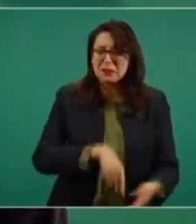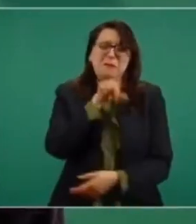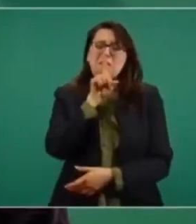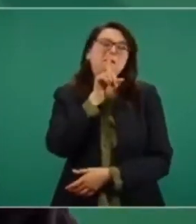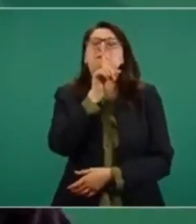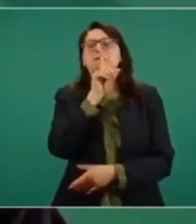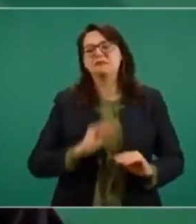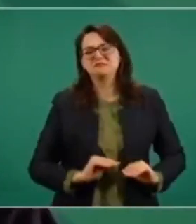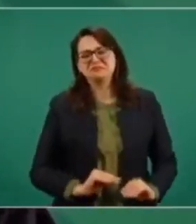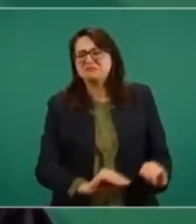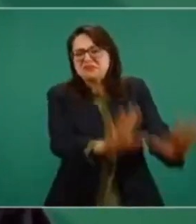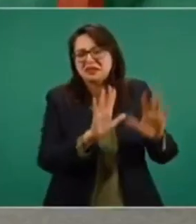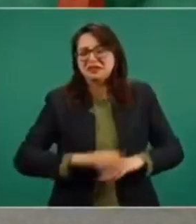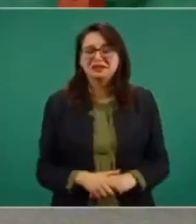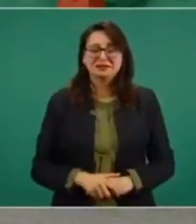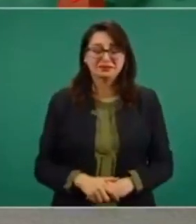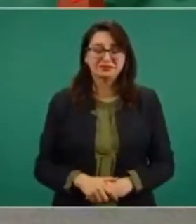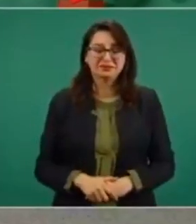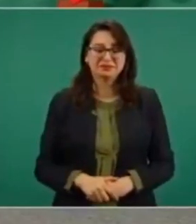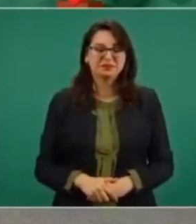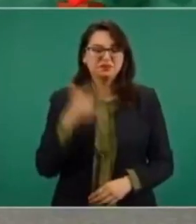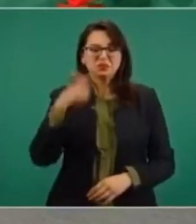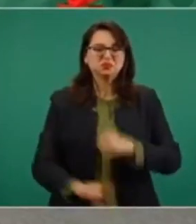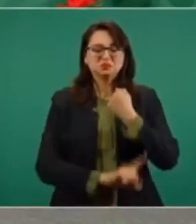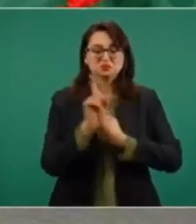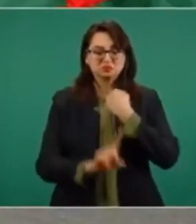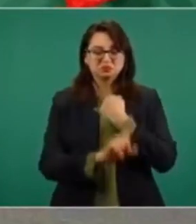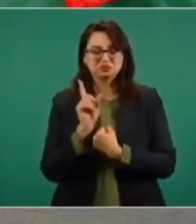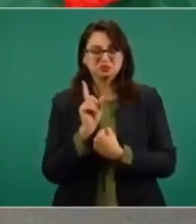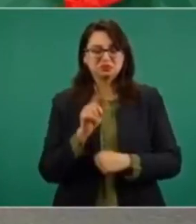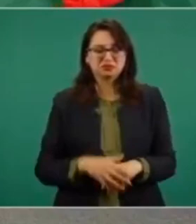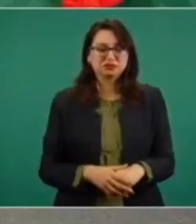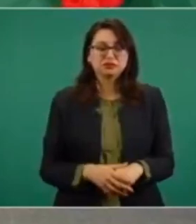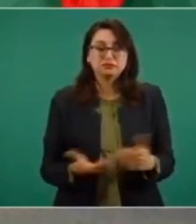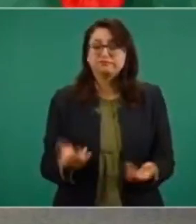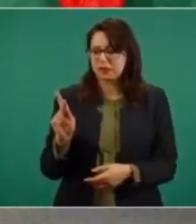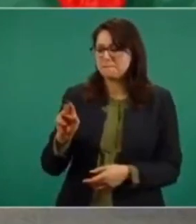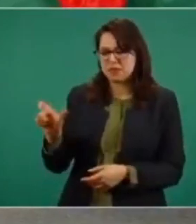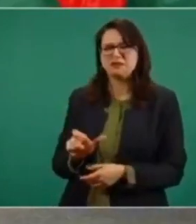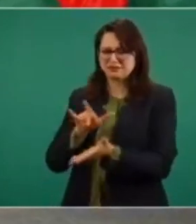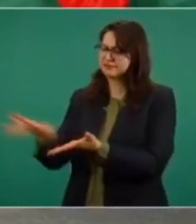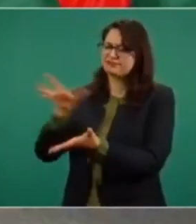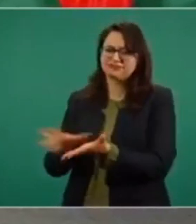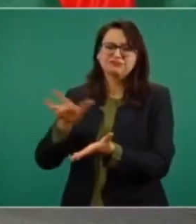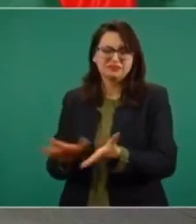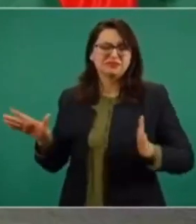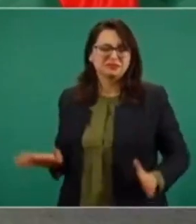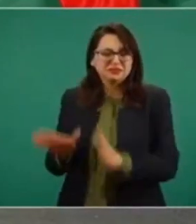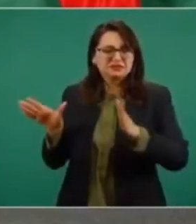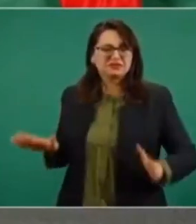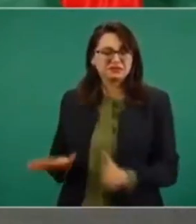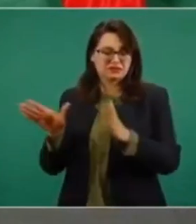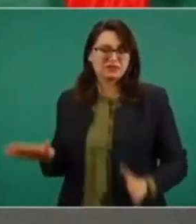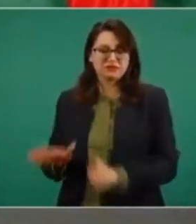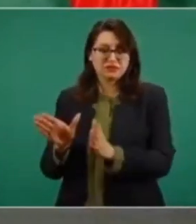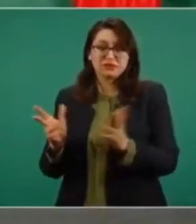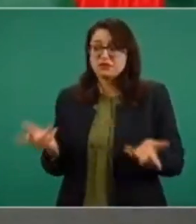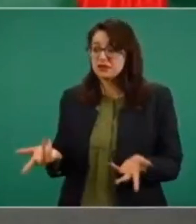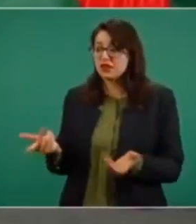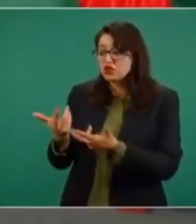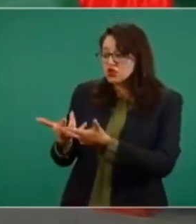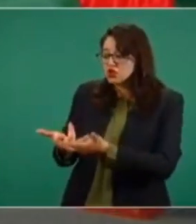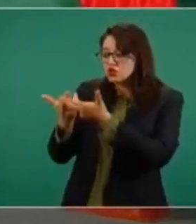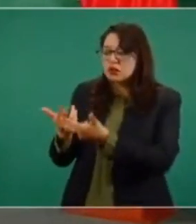tener ningún problema, además porque estamos apoyando a Pemex para que en lo que dejaron,